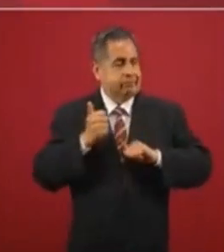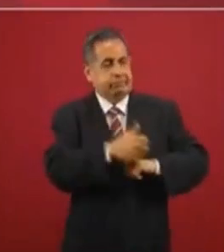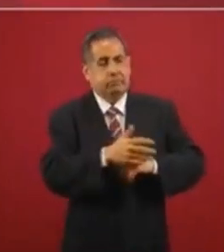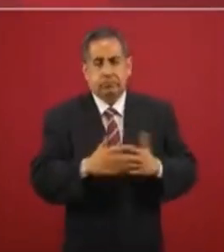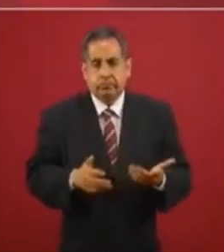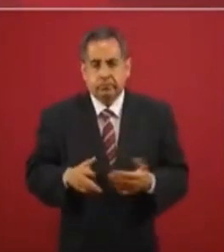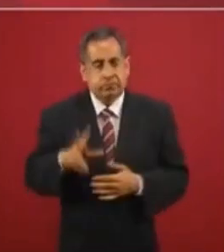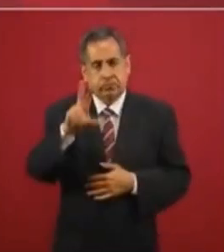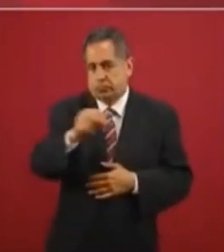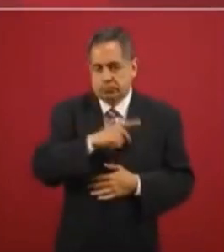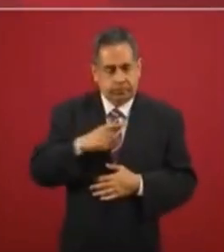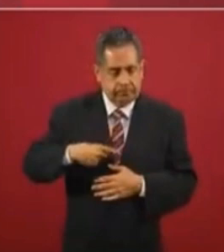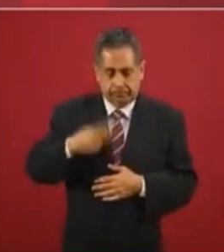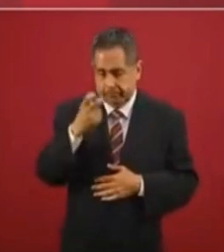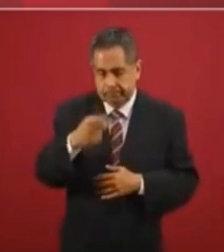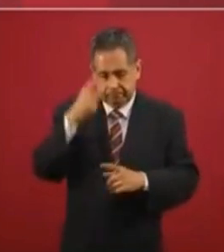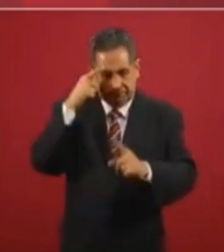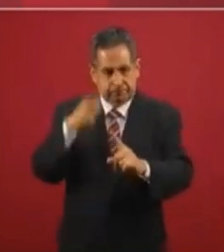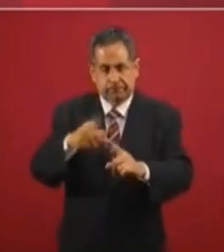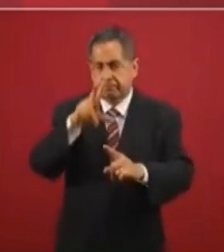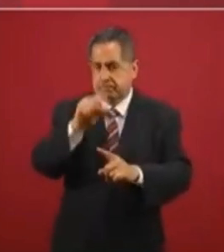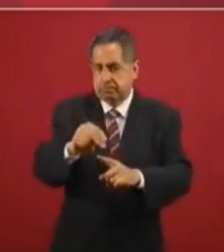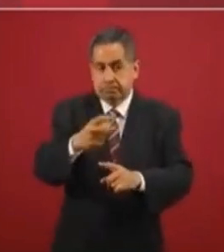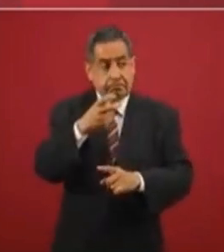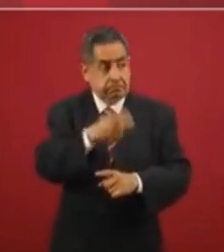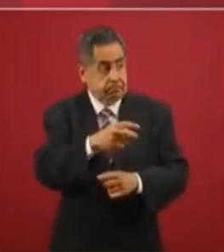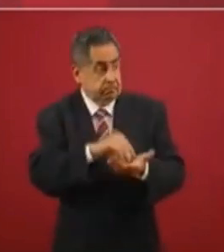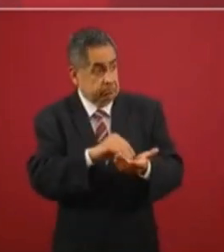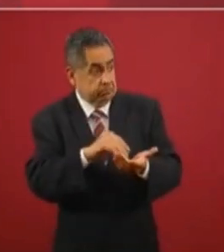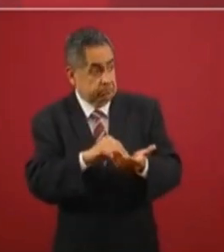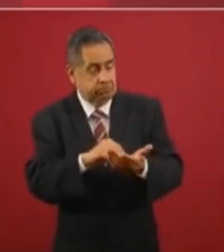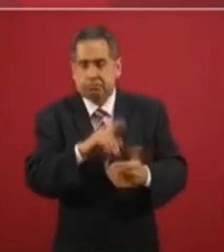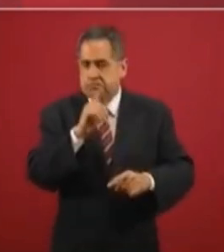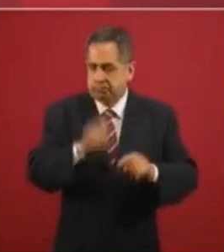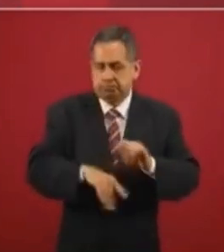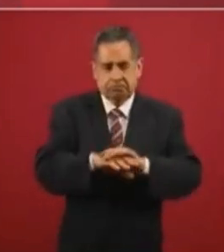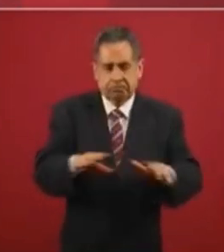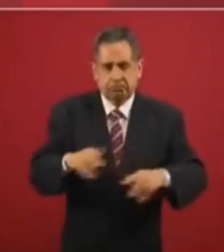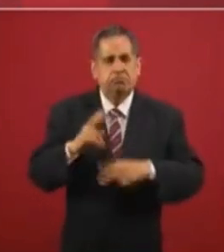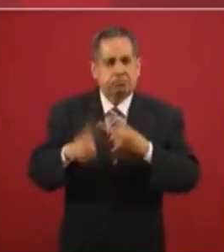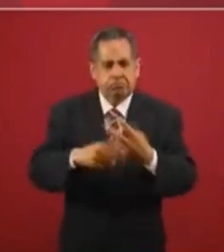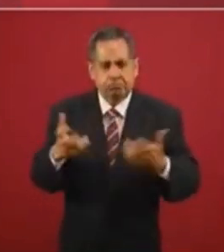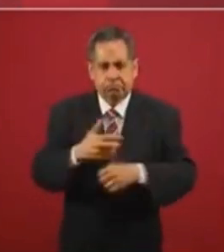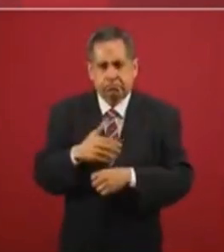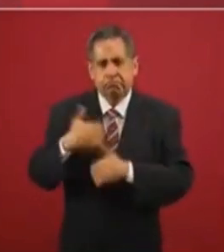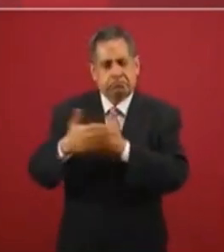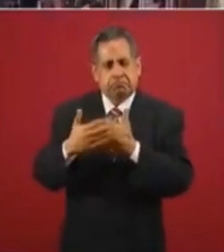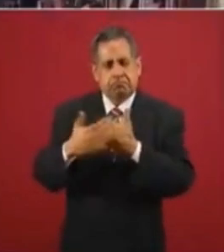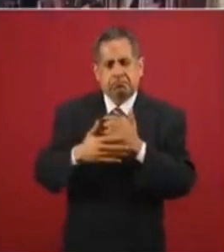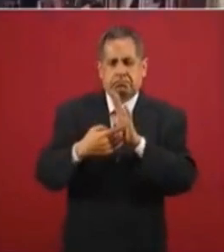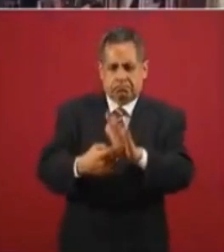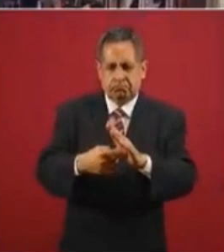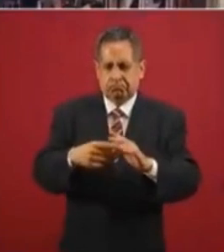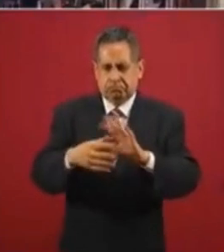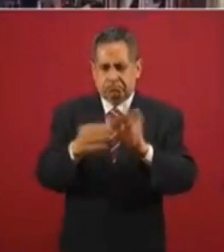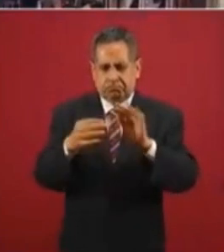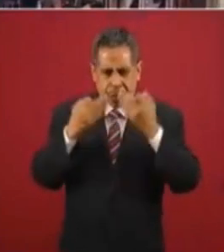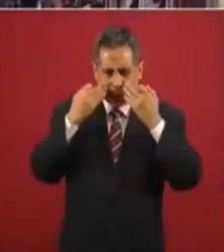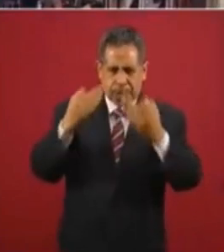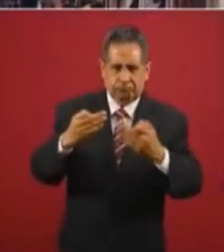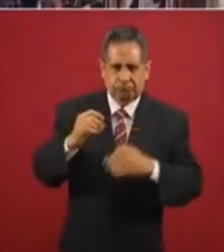no debe estar ninguna huella de ello en este sección. Y van a ver que lo hicimos